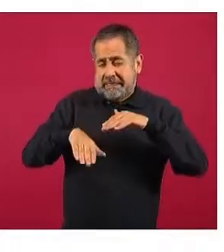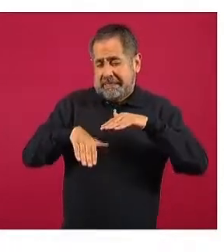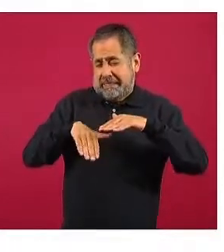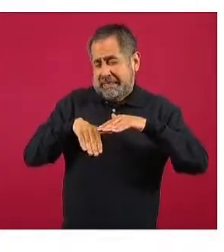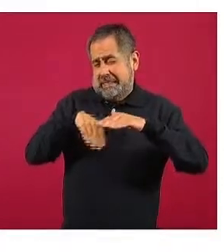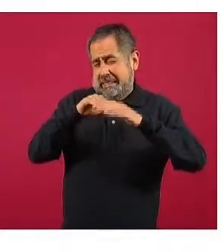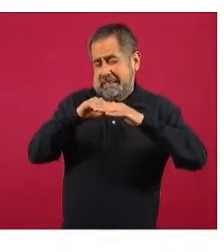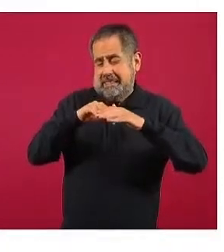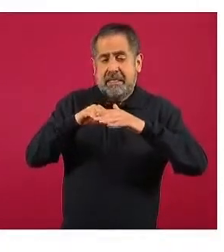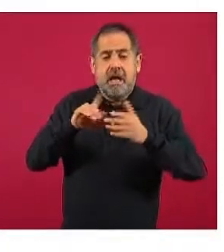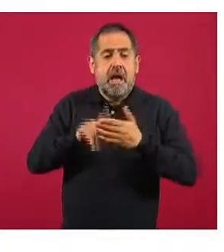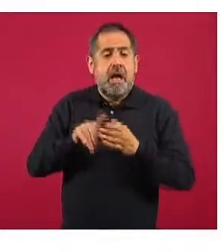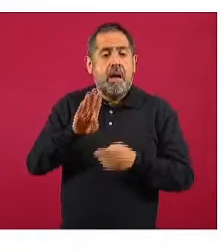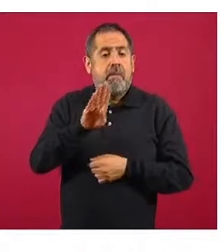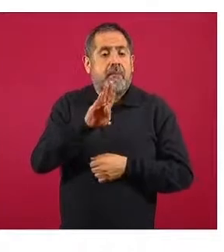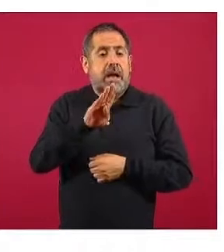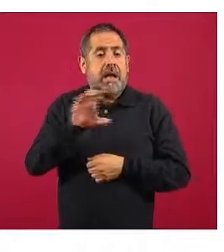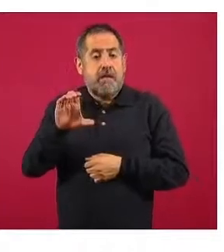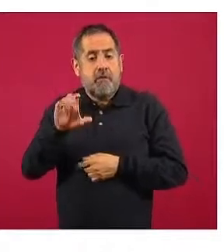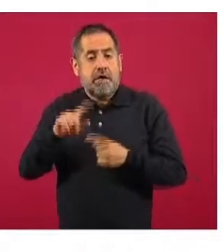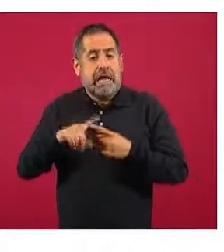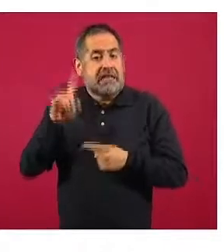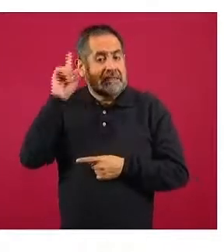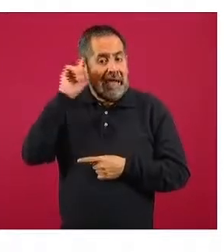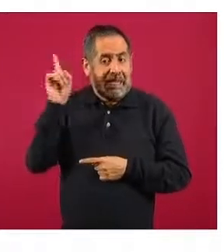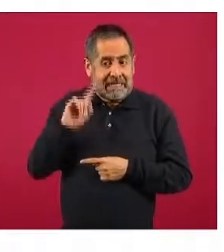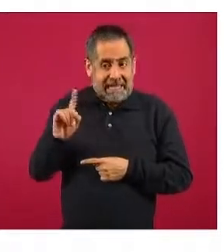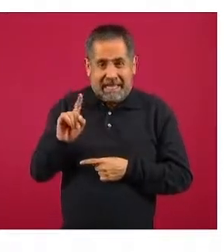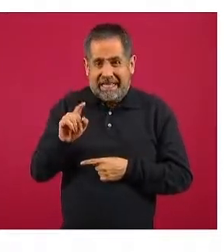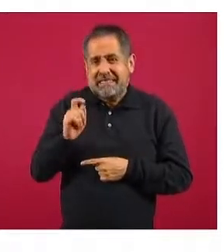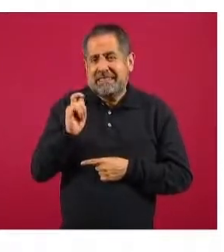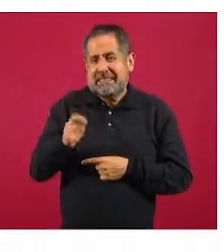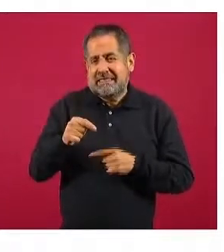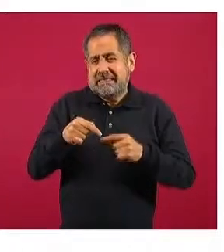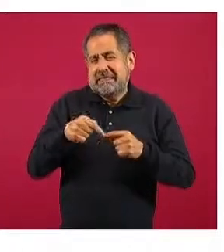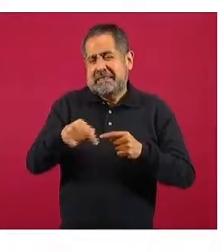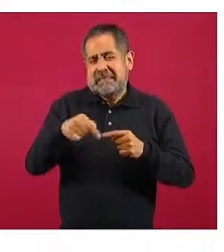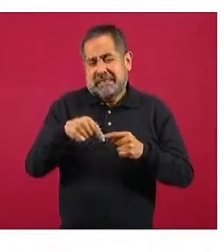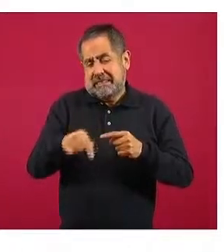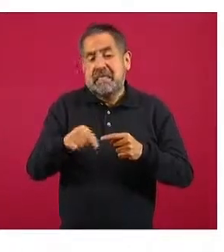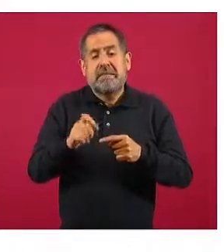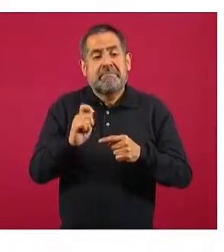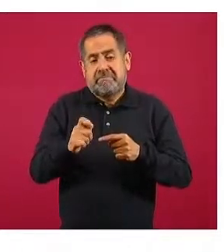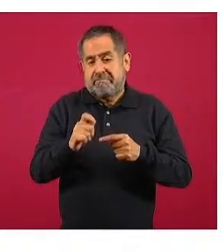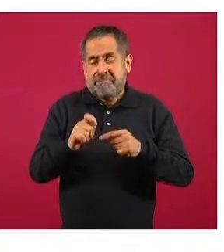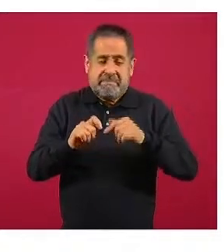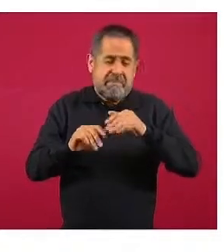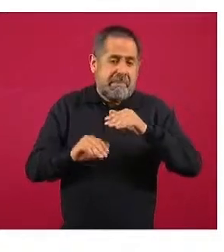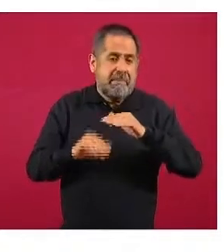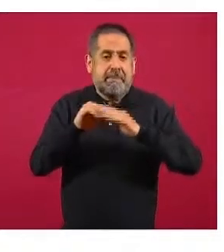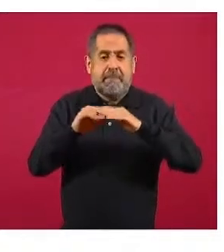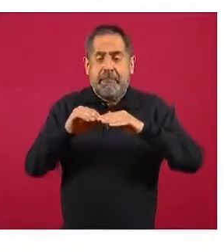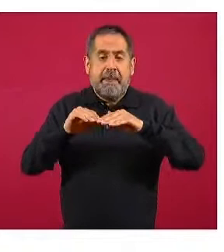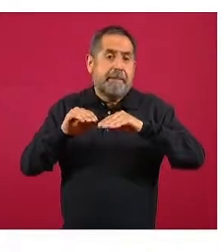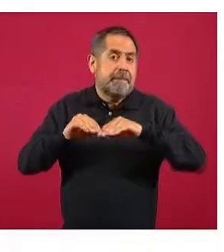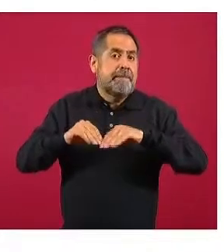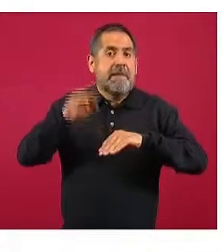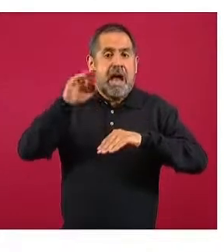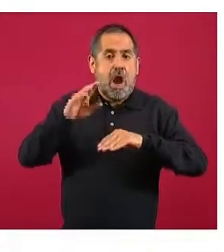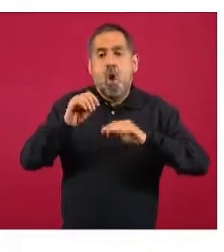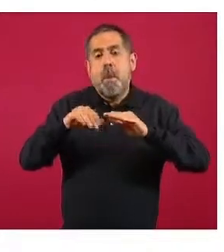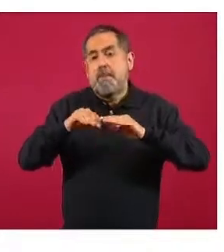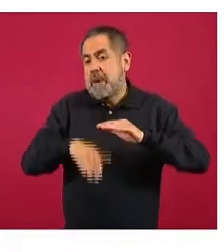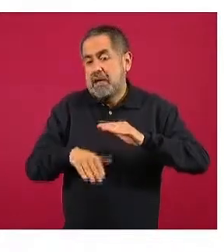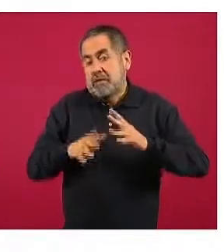Baja California y Zacatecas, veremos en la siguiente medición, ciertas entidades lograron en un momento contener